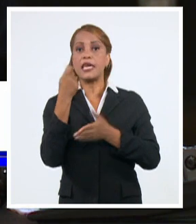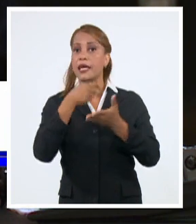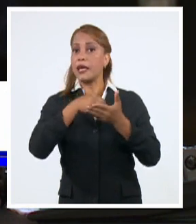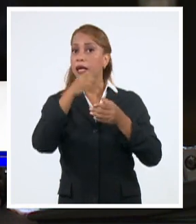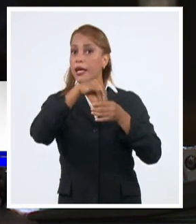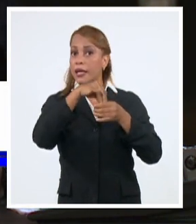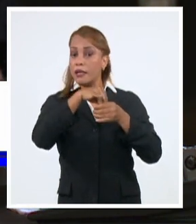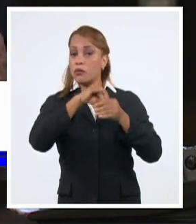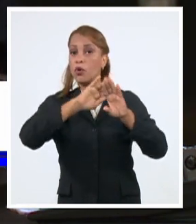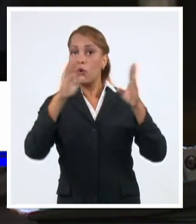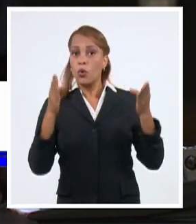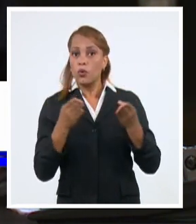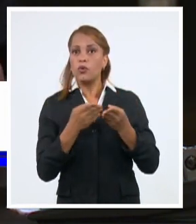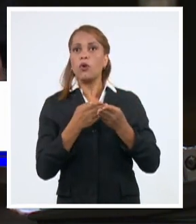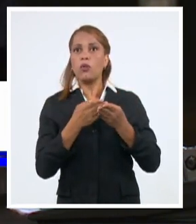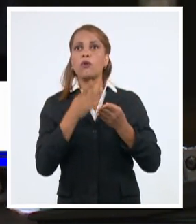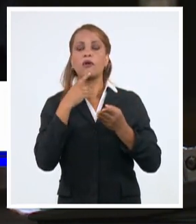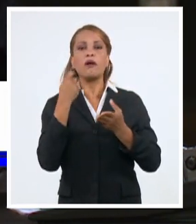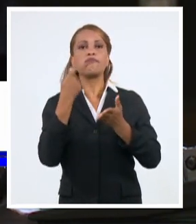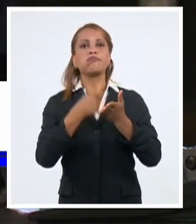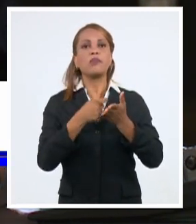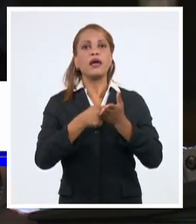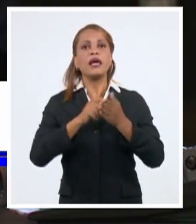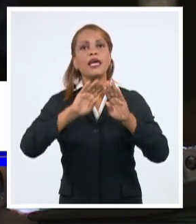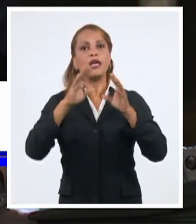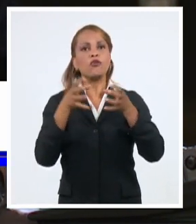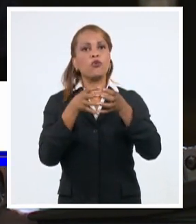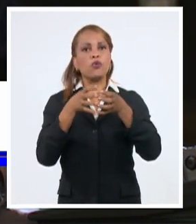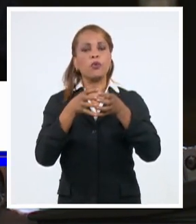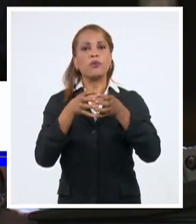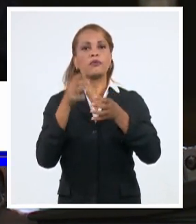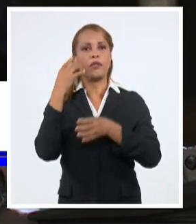a pagar al bienestar de nuestro pueblo.